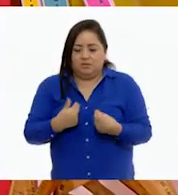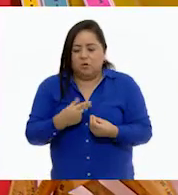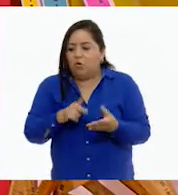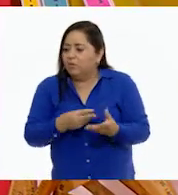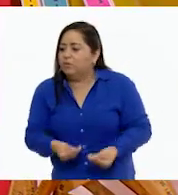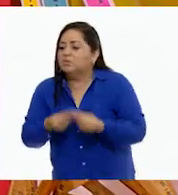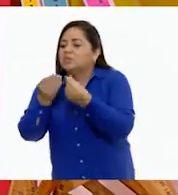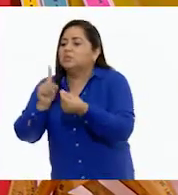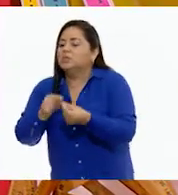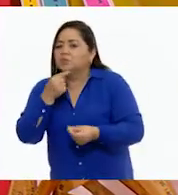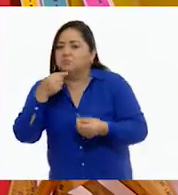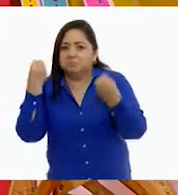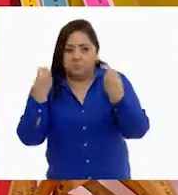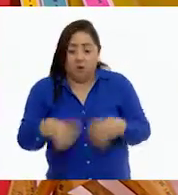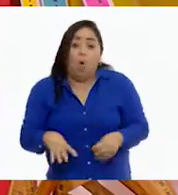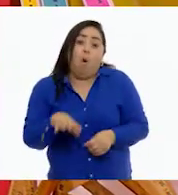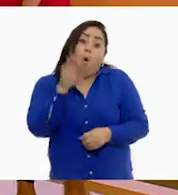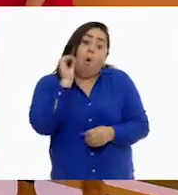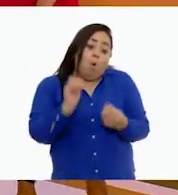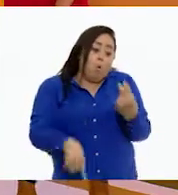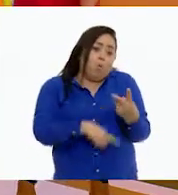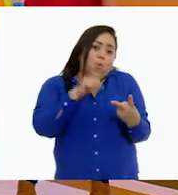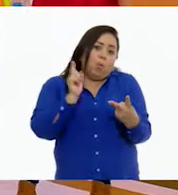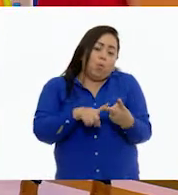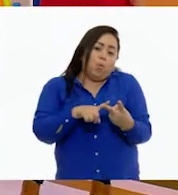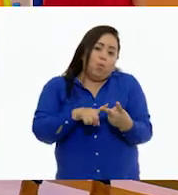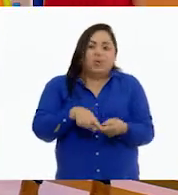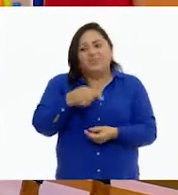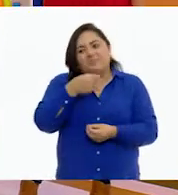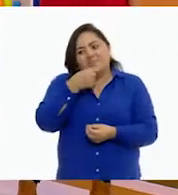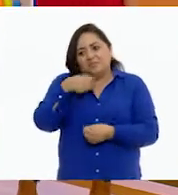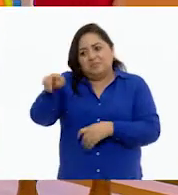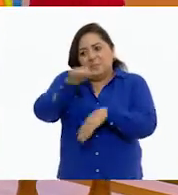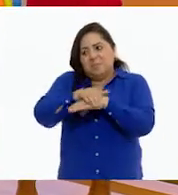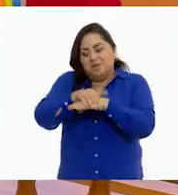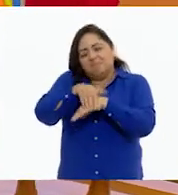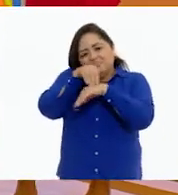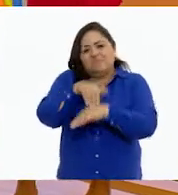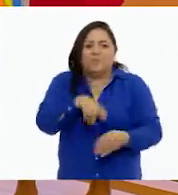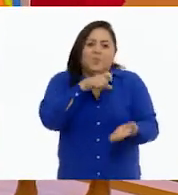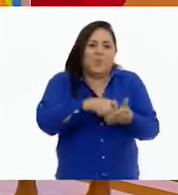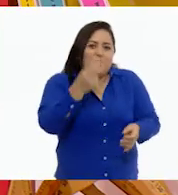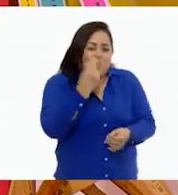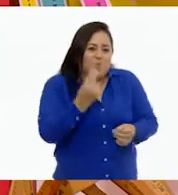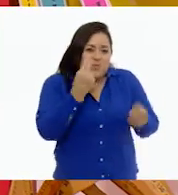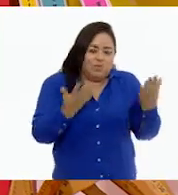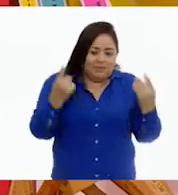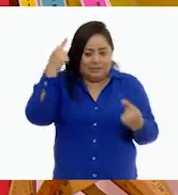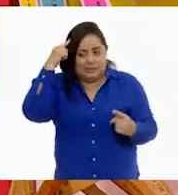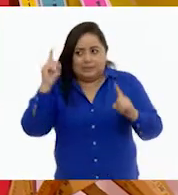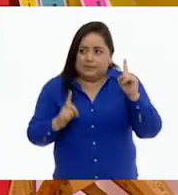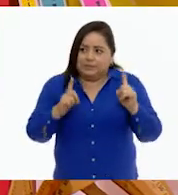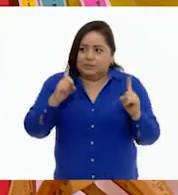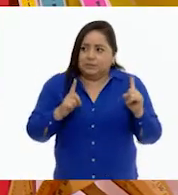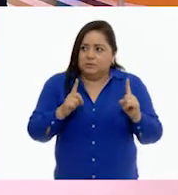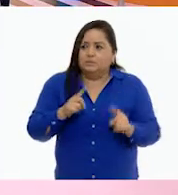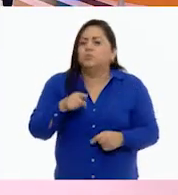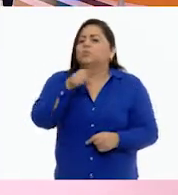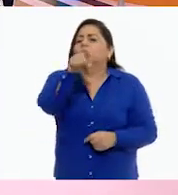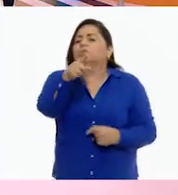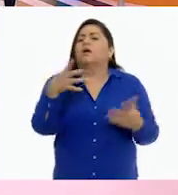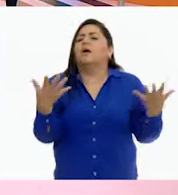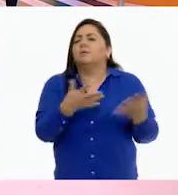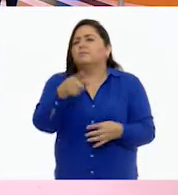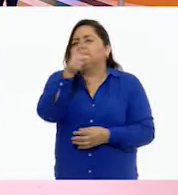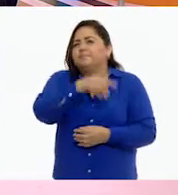regresara a su dueño. O la segunda, hacerle caso a sus amigos y comprarse cosas. ¿Qué harías tú?